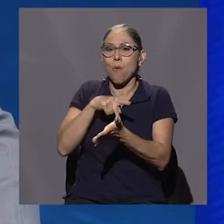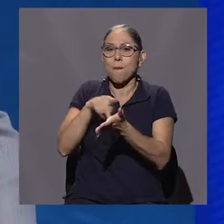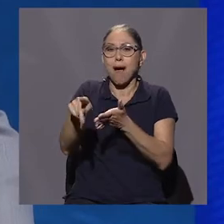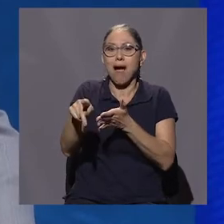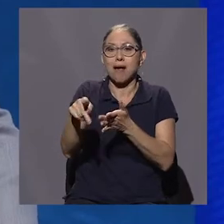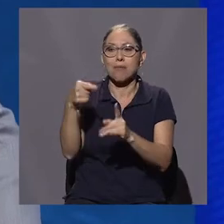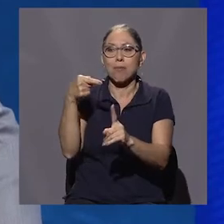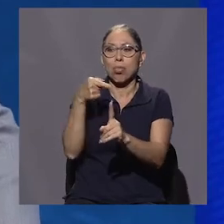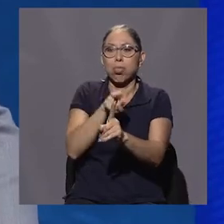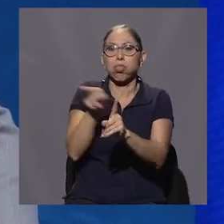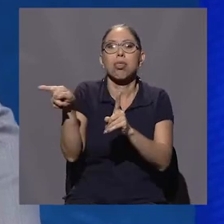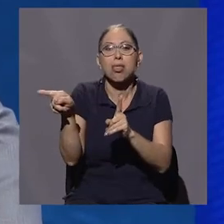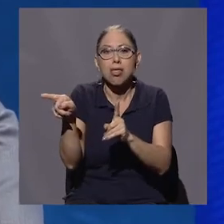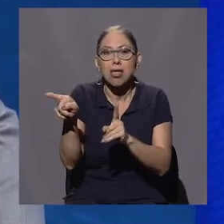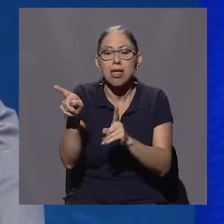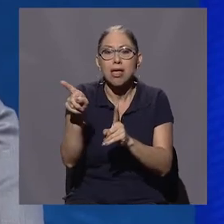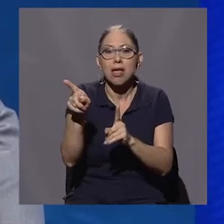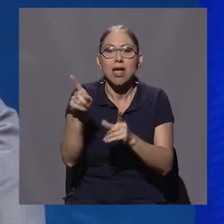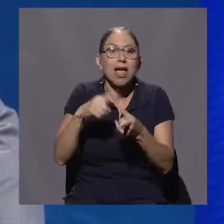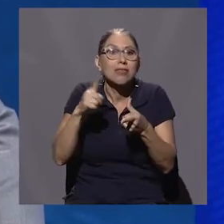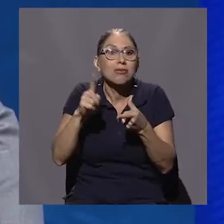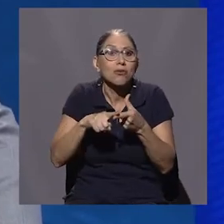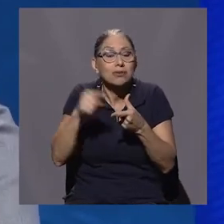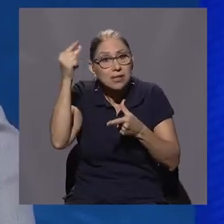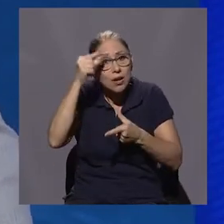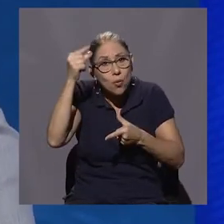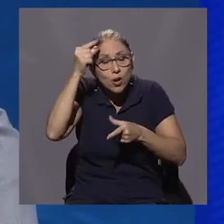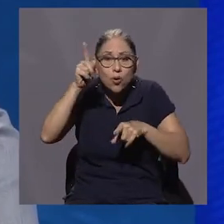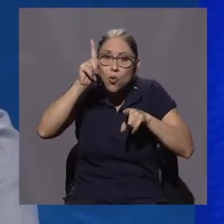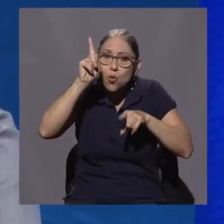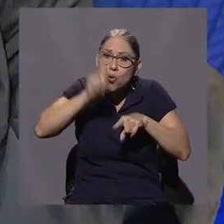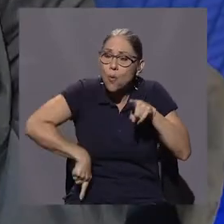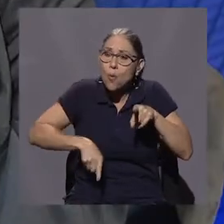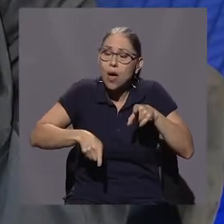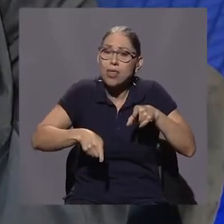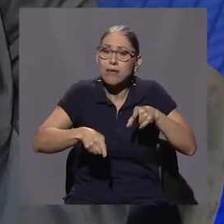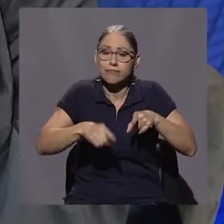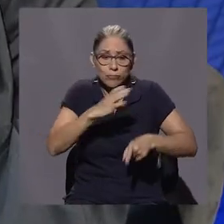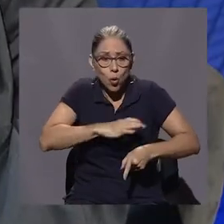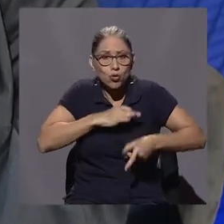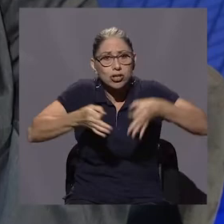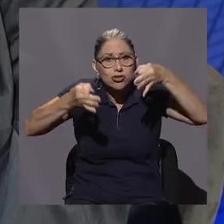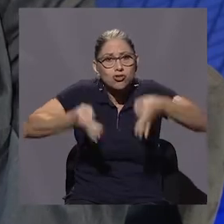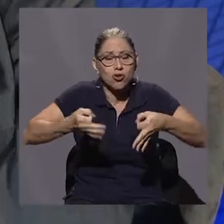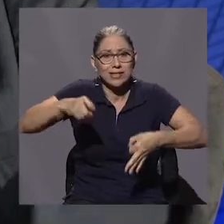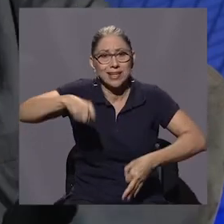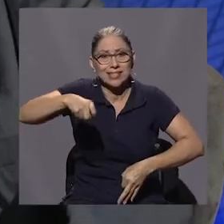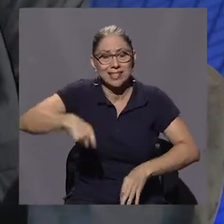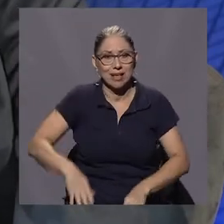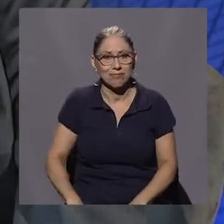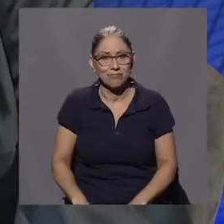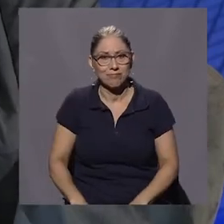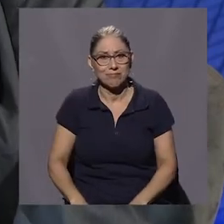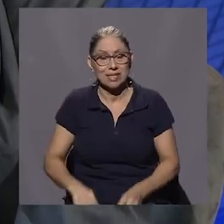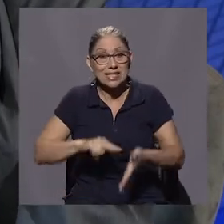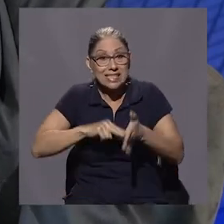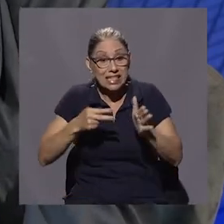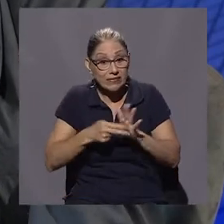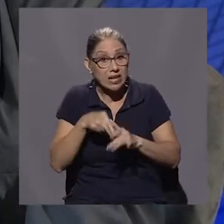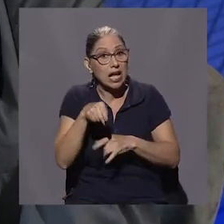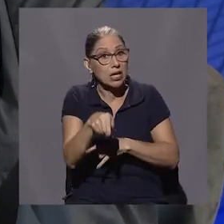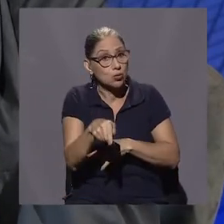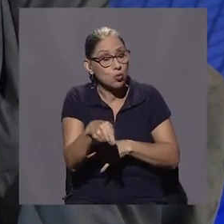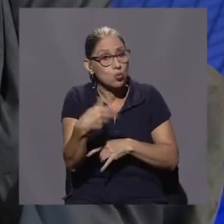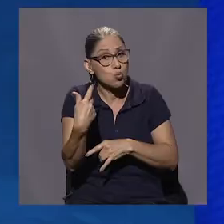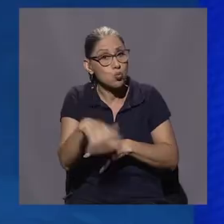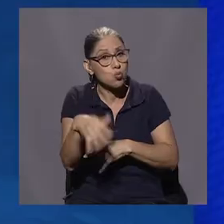capacidad de poder darle al Estado las condiciones que necesita. Estamos hablando de un pastel, don Oscar, muy grande, y en el que